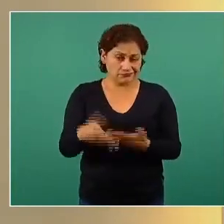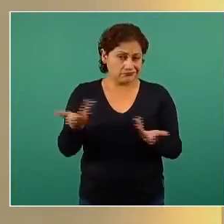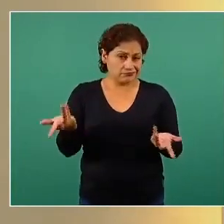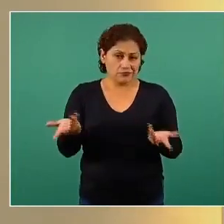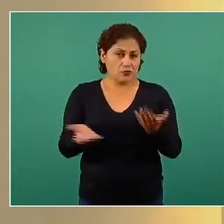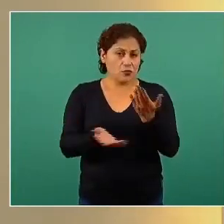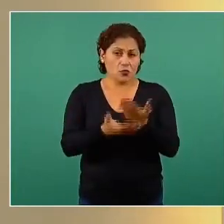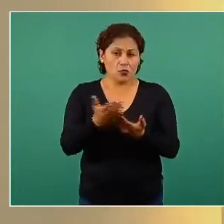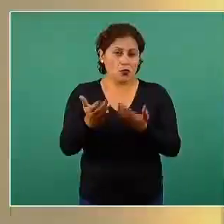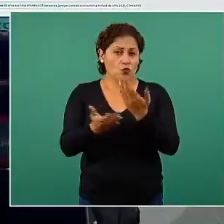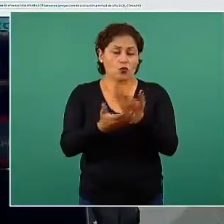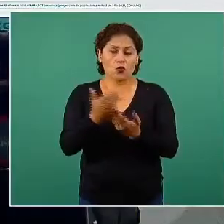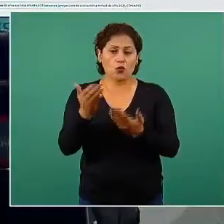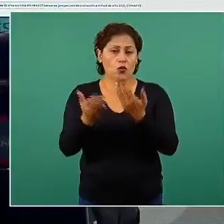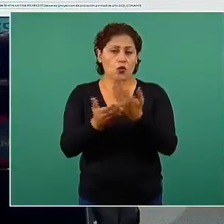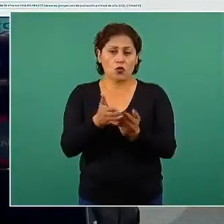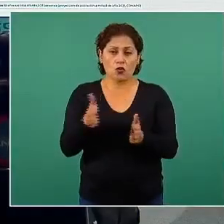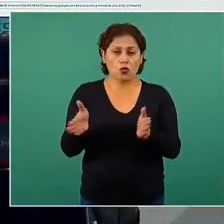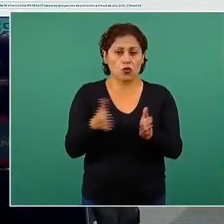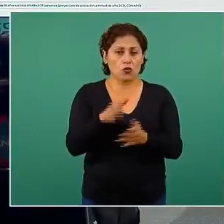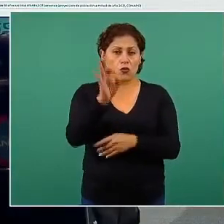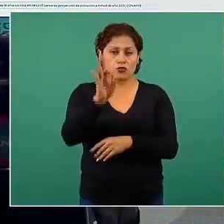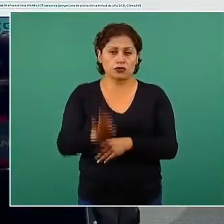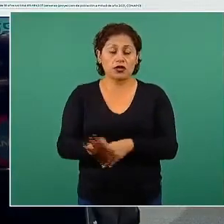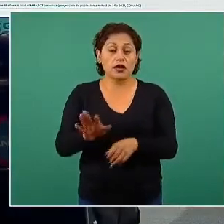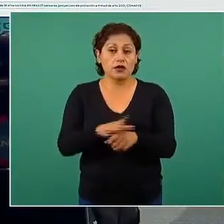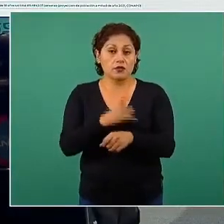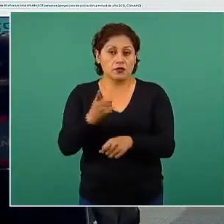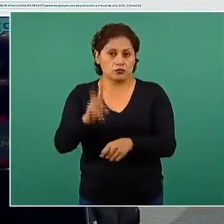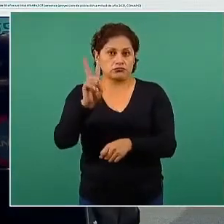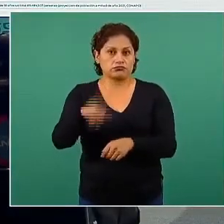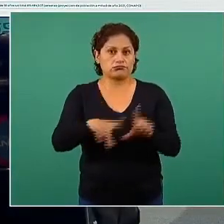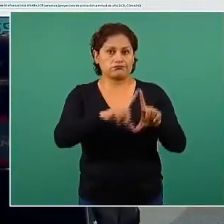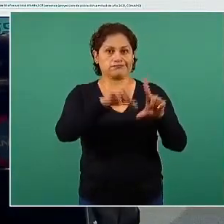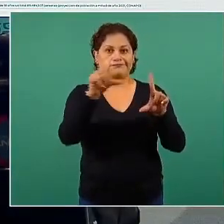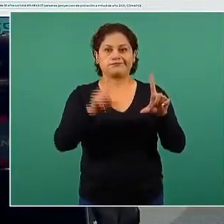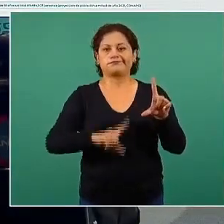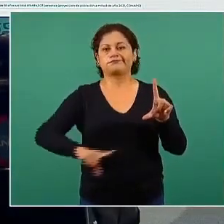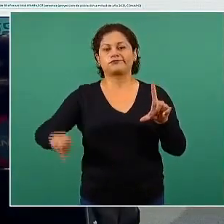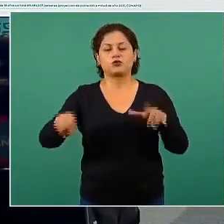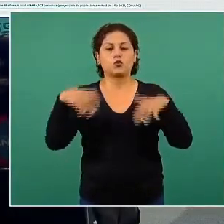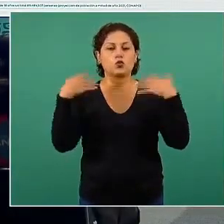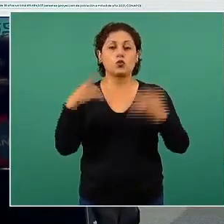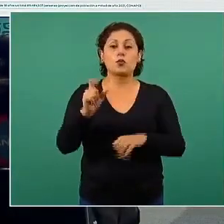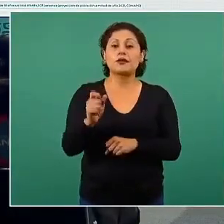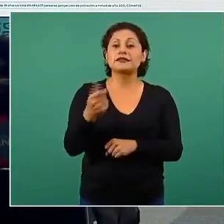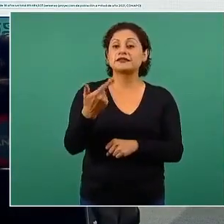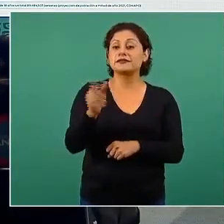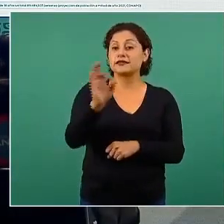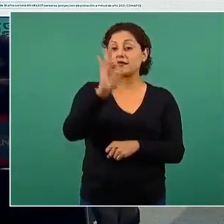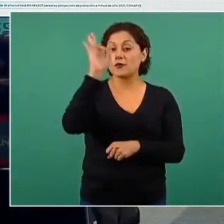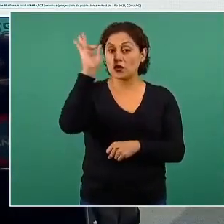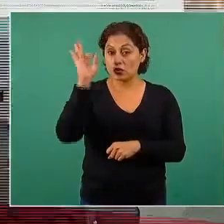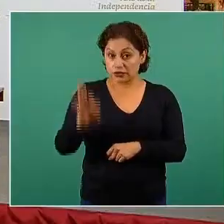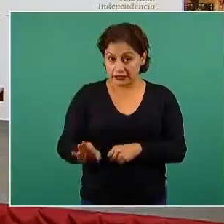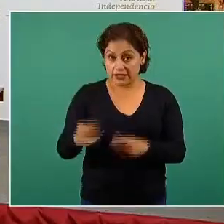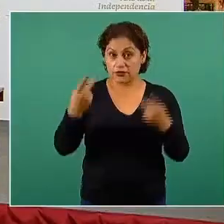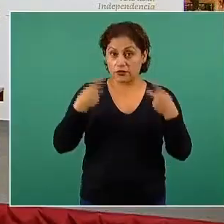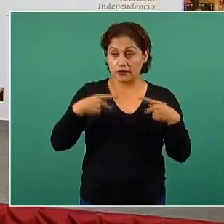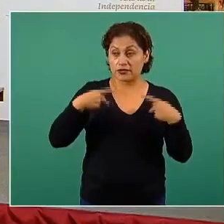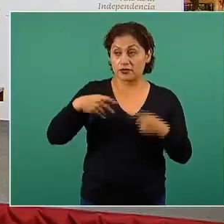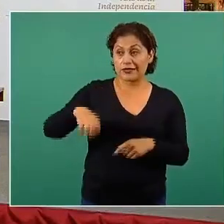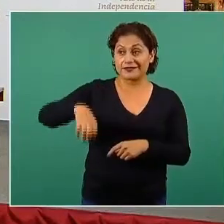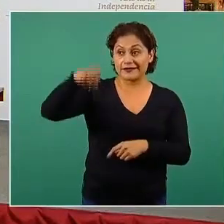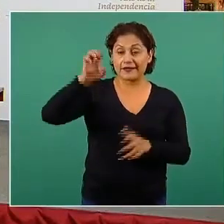muy importante de la cobertura que se tiene actualmente en nuestro país. 27 por ciento de la población mayor de